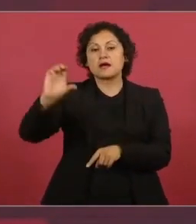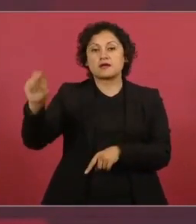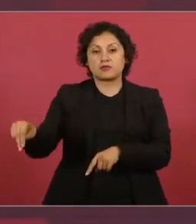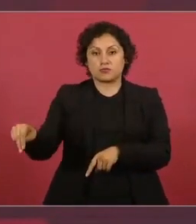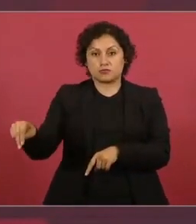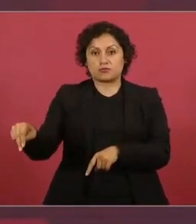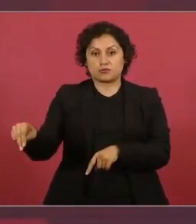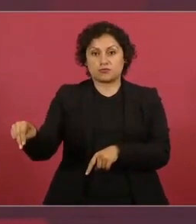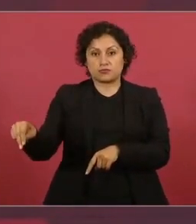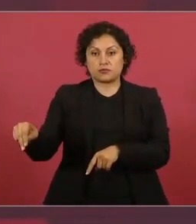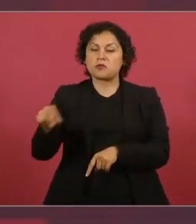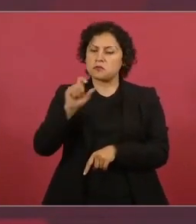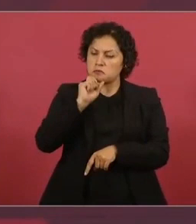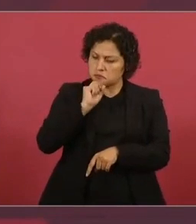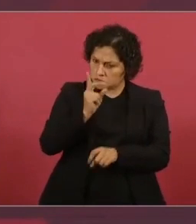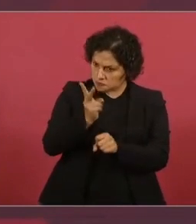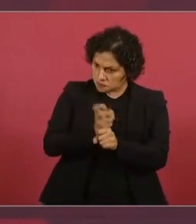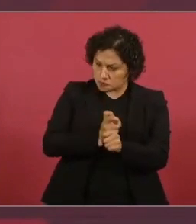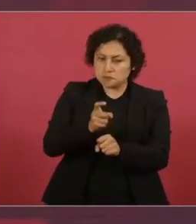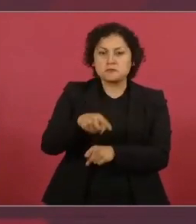también están invitados